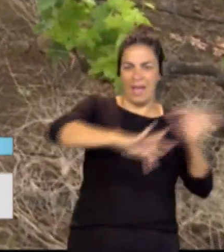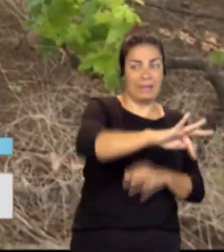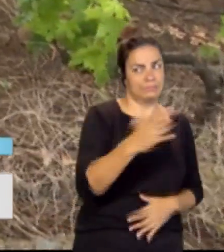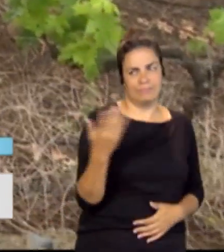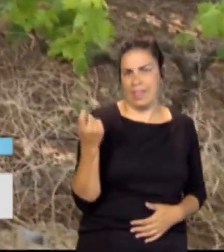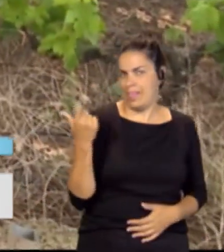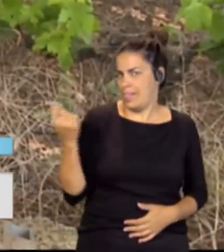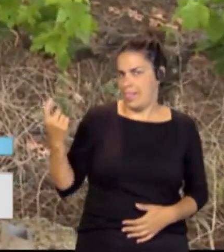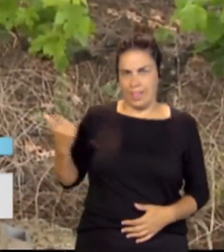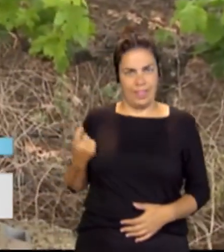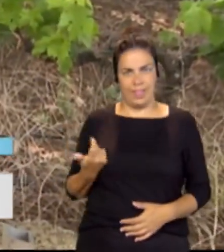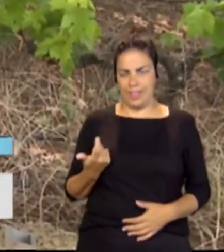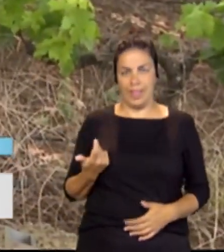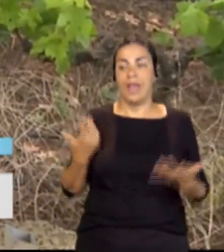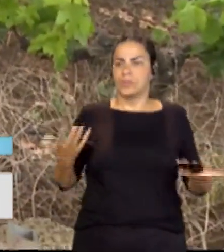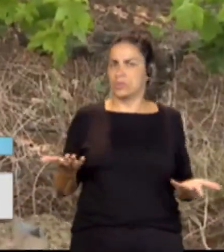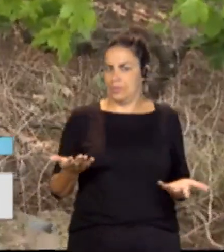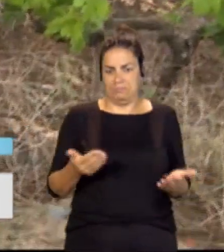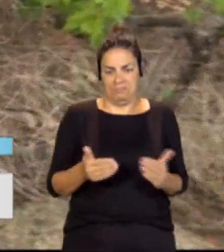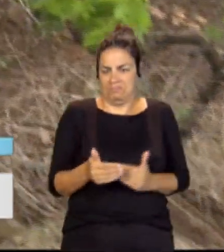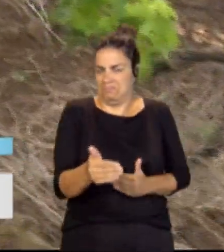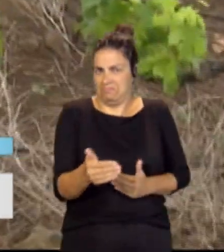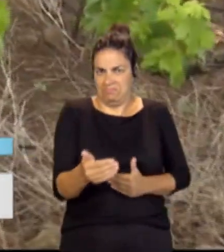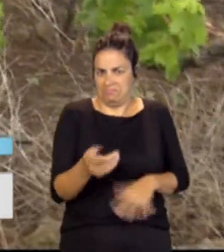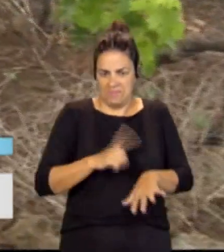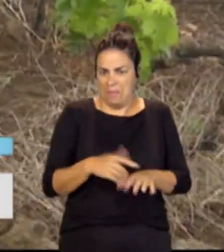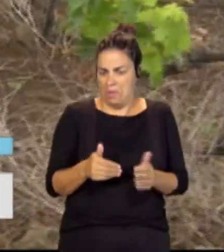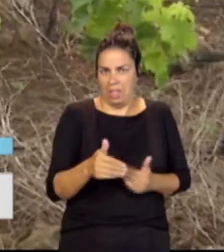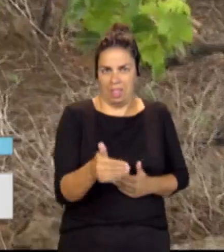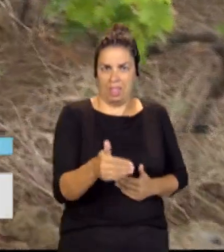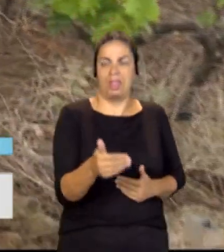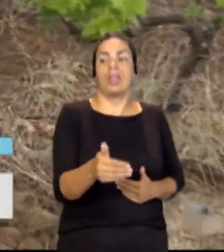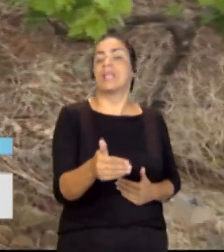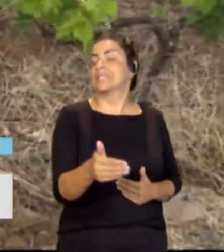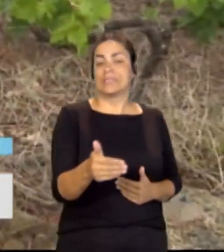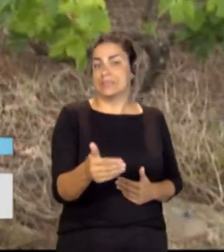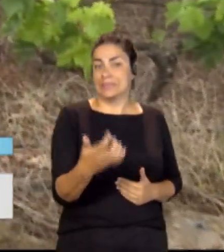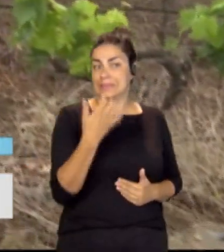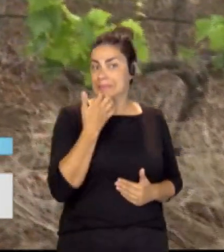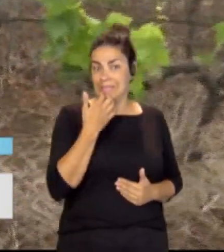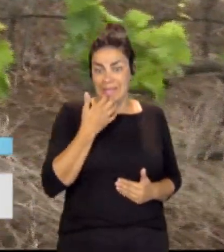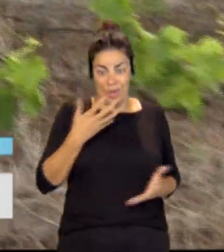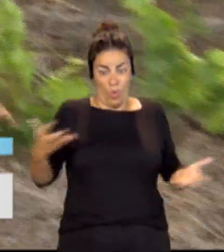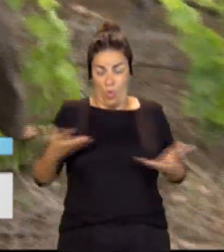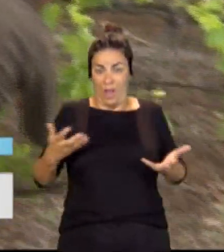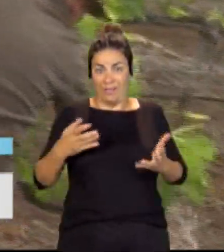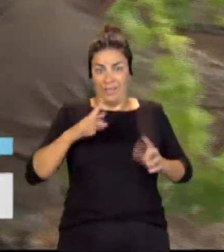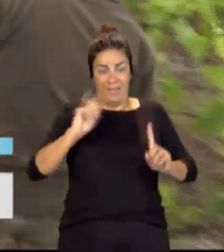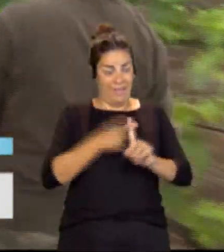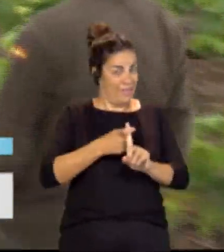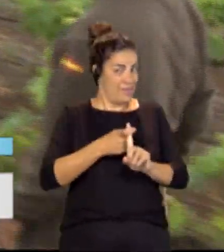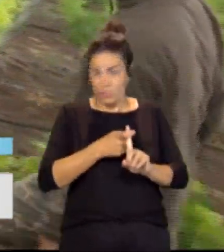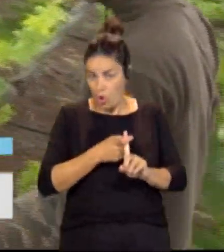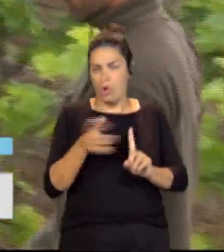esas jubilaciones. Por lo tanto, en muy poco espacio de tiempo, si no se toman medidas urgentes, que es lo que estamos pidiendo, medidas